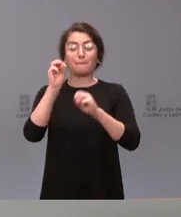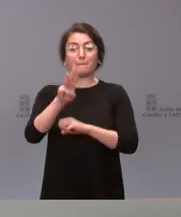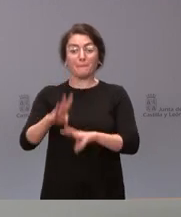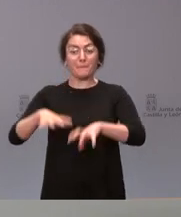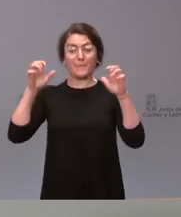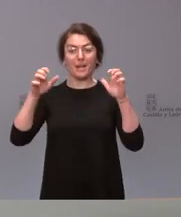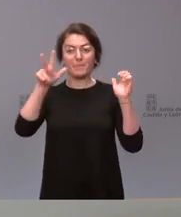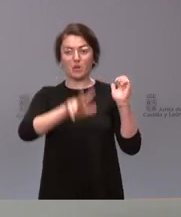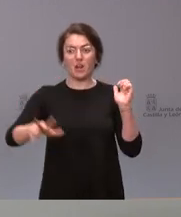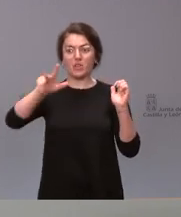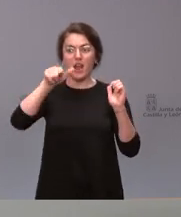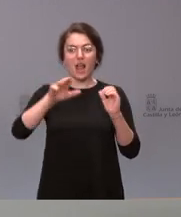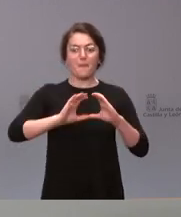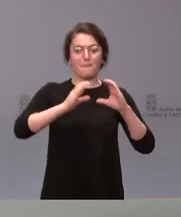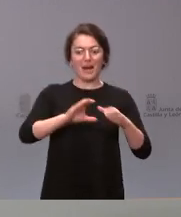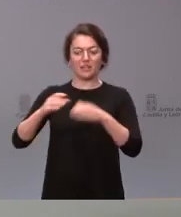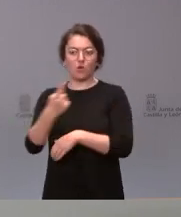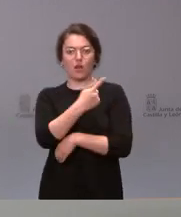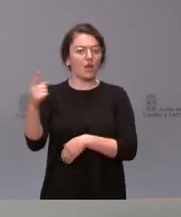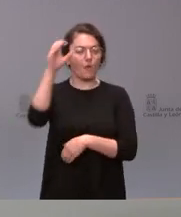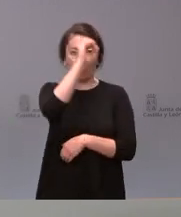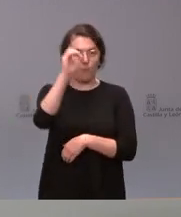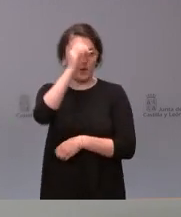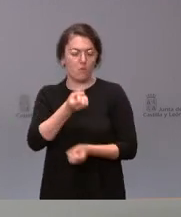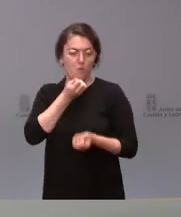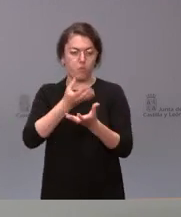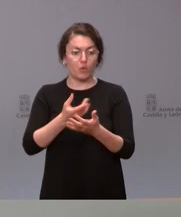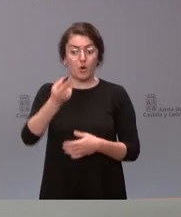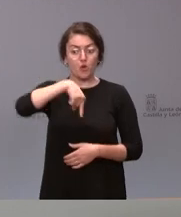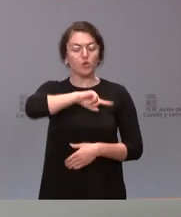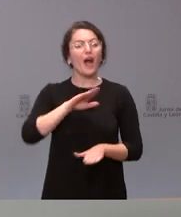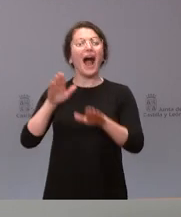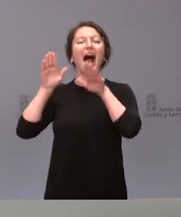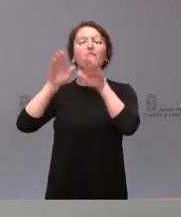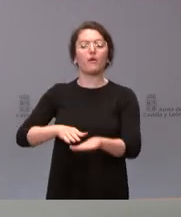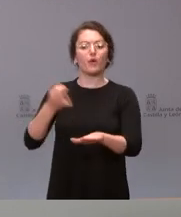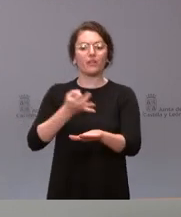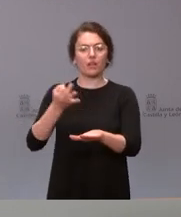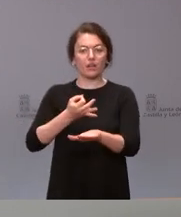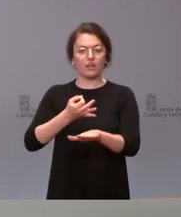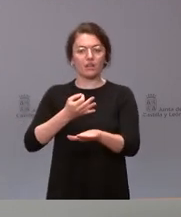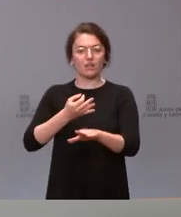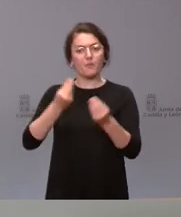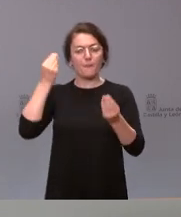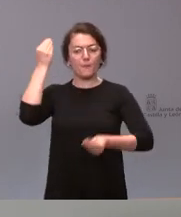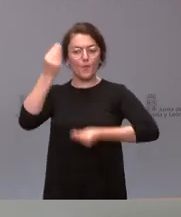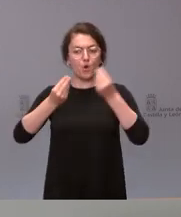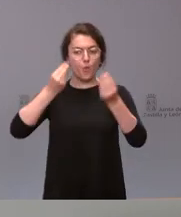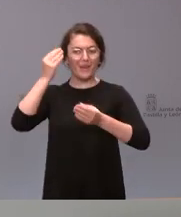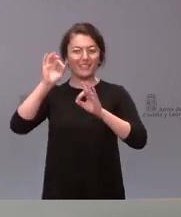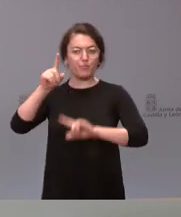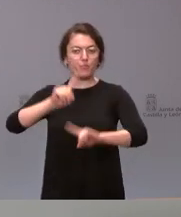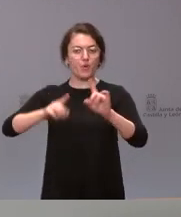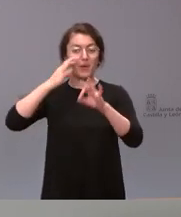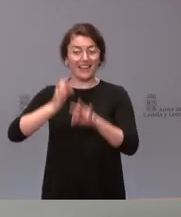manifestará su opinión. Yo lo que quiero decir es que nosotros vamos a estar a favor de preocuparnos de los problemas reales de la gente. Esto es lo que estamos